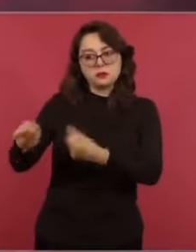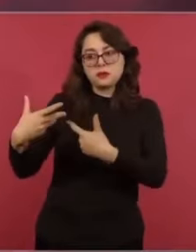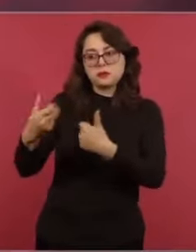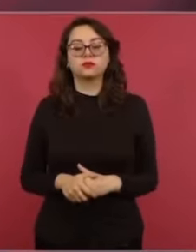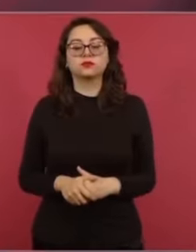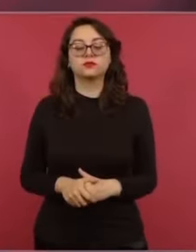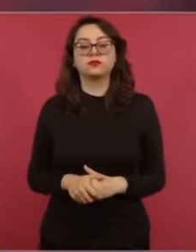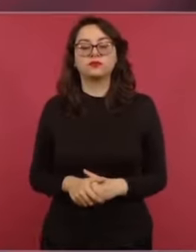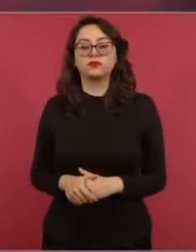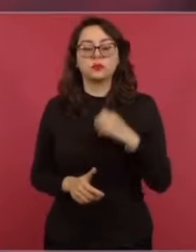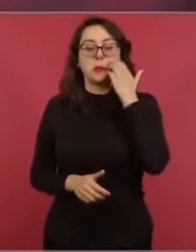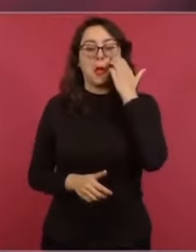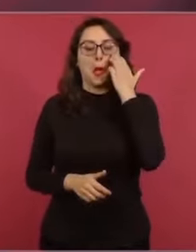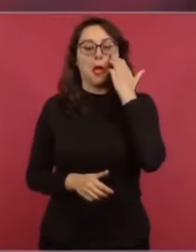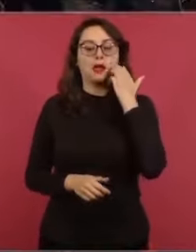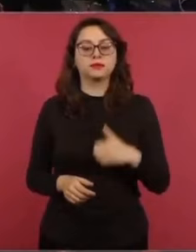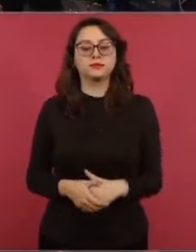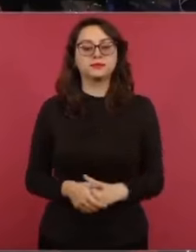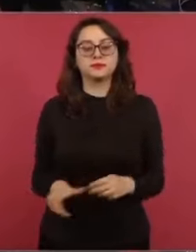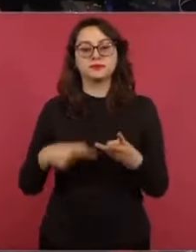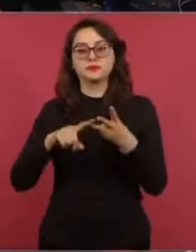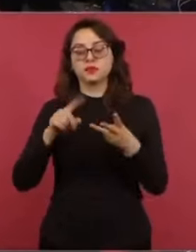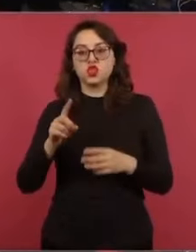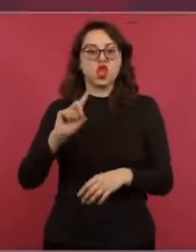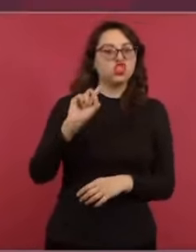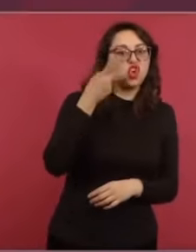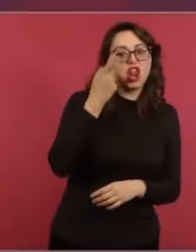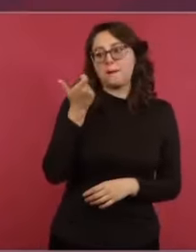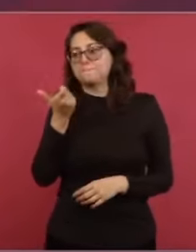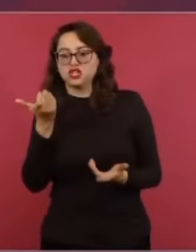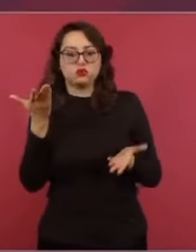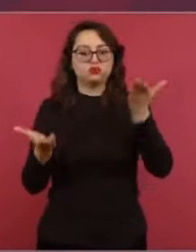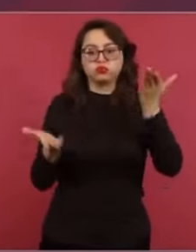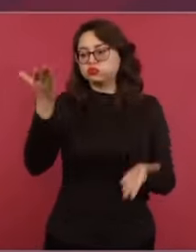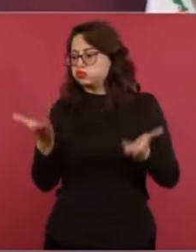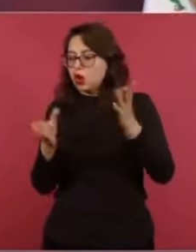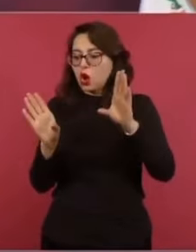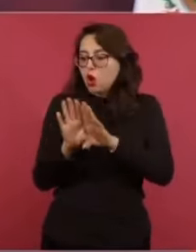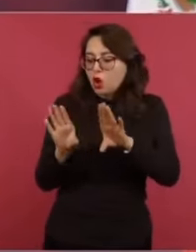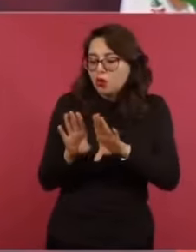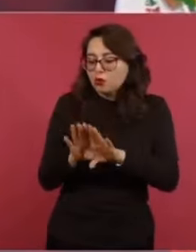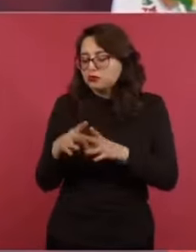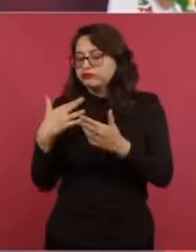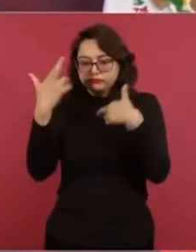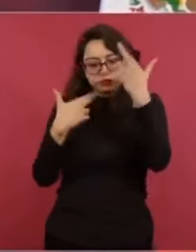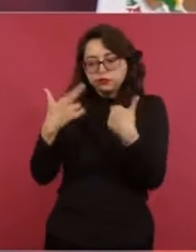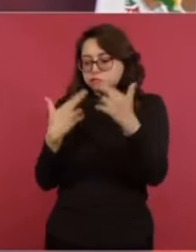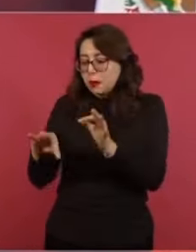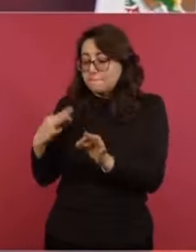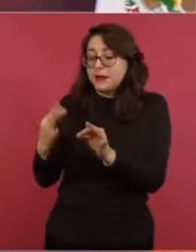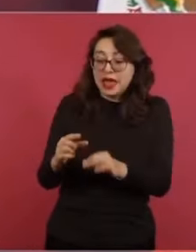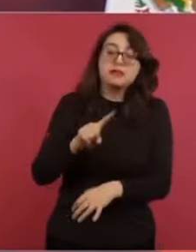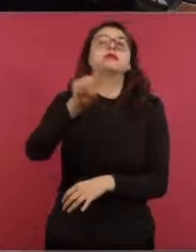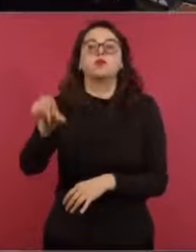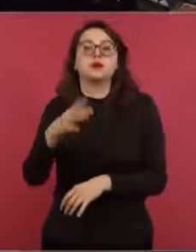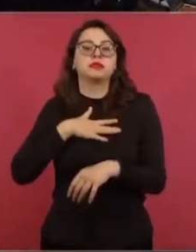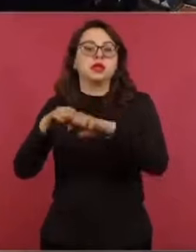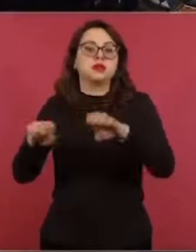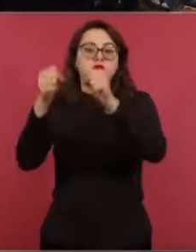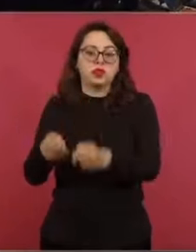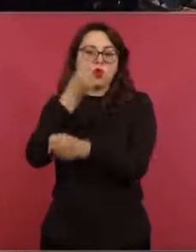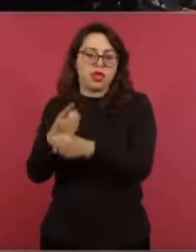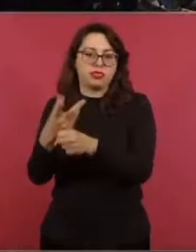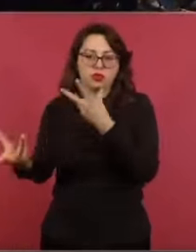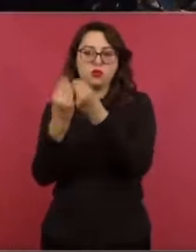también la recaudación. Veo cómo amaneció el peso antes de salir a la reunión de gabinete de seguridad.